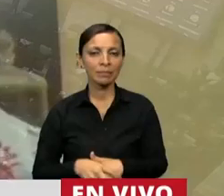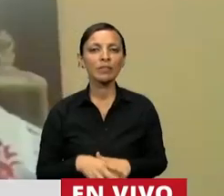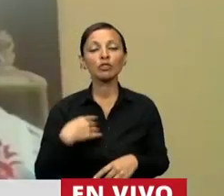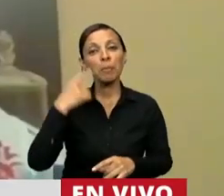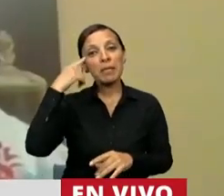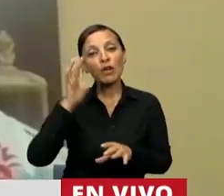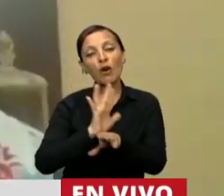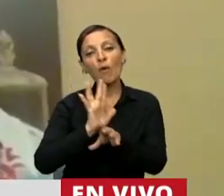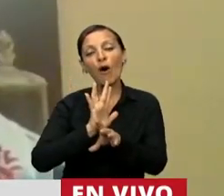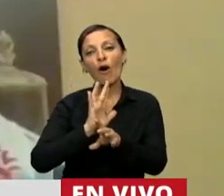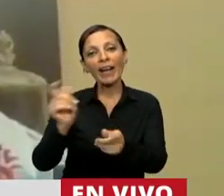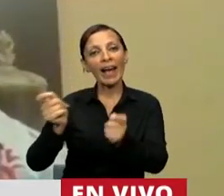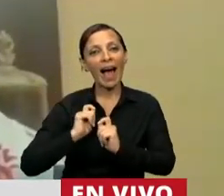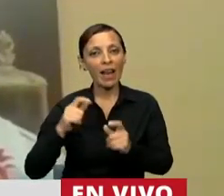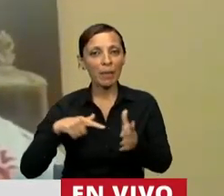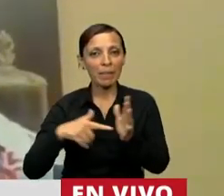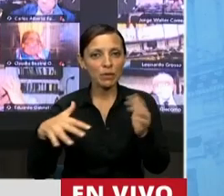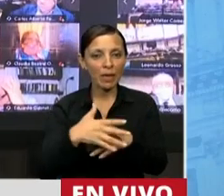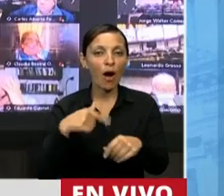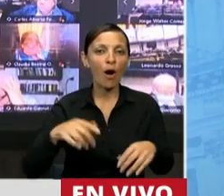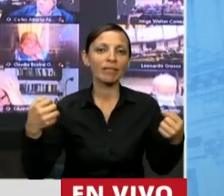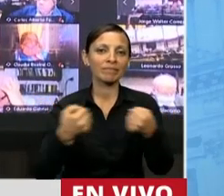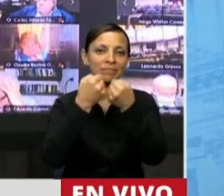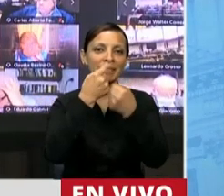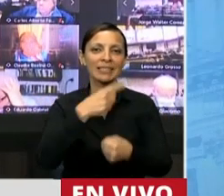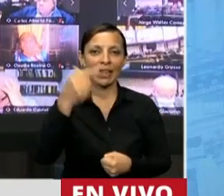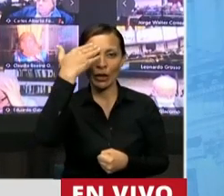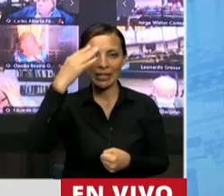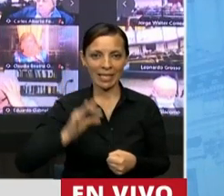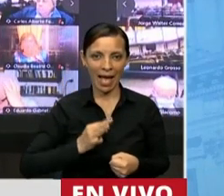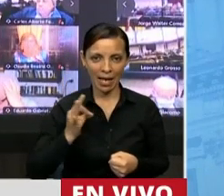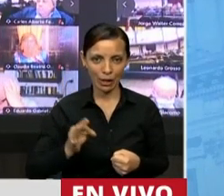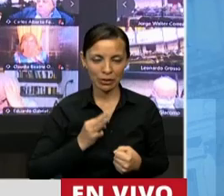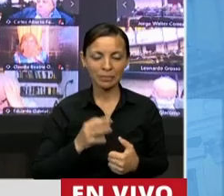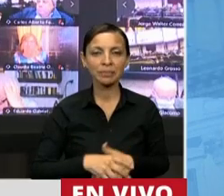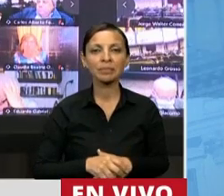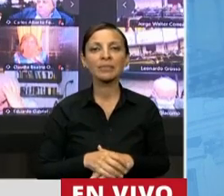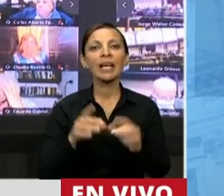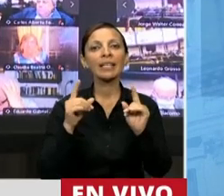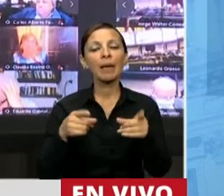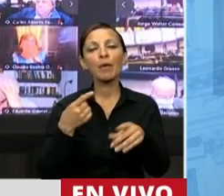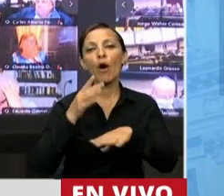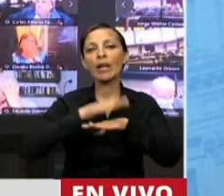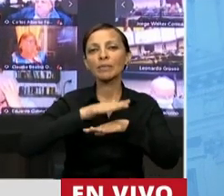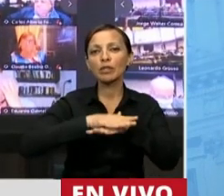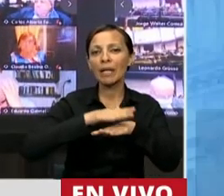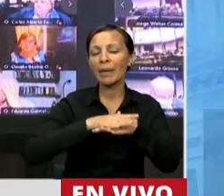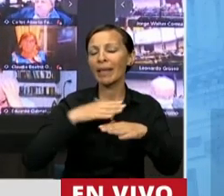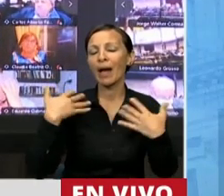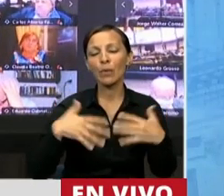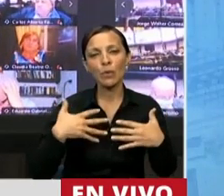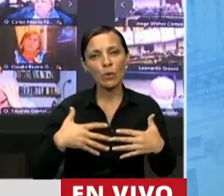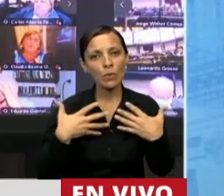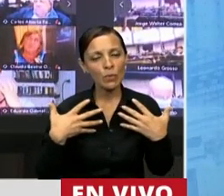regalo para mi ciudad que hoy cumple 115 años. Y hoy también como una responsabilidad inmensa